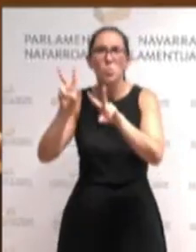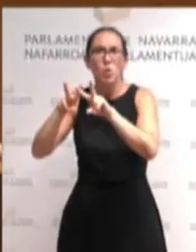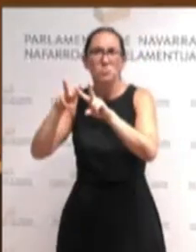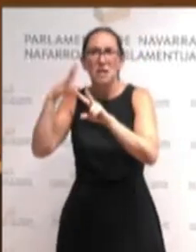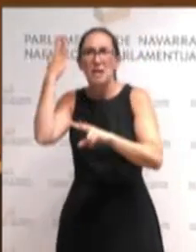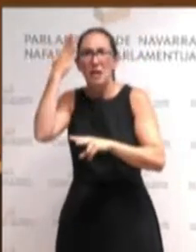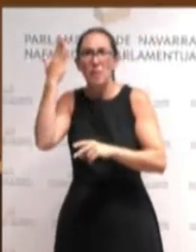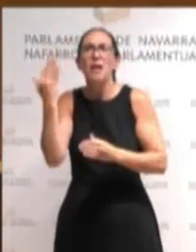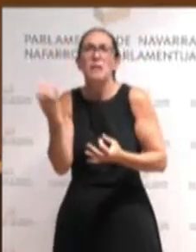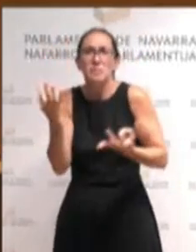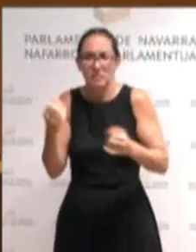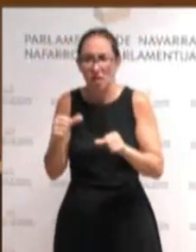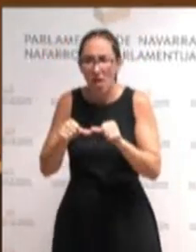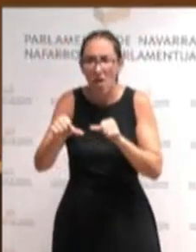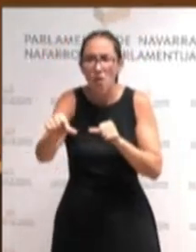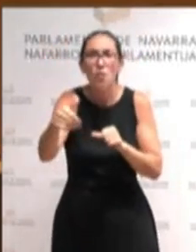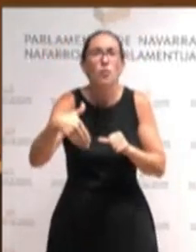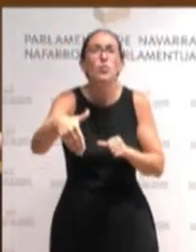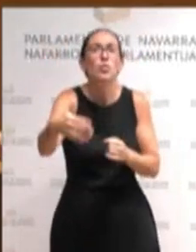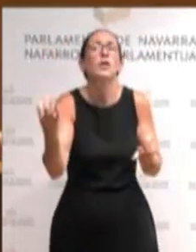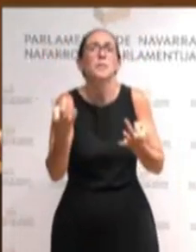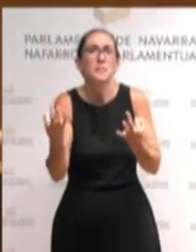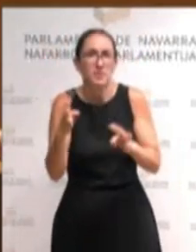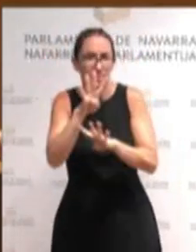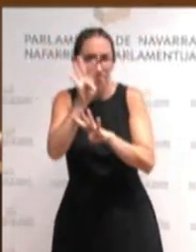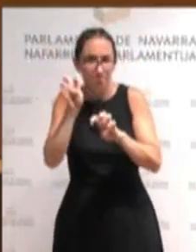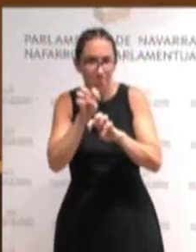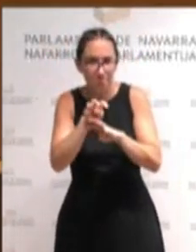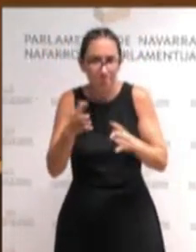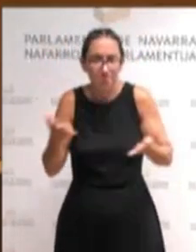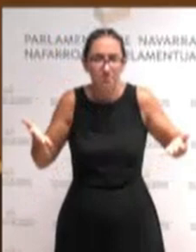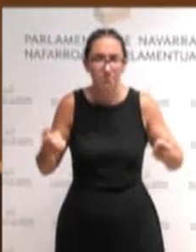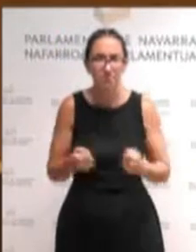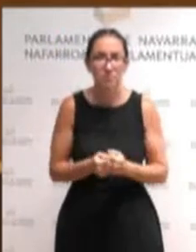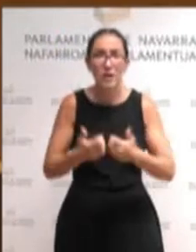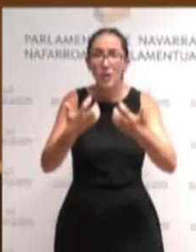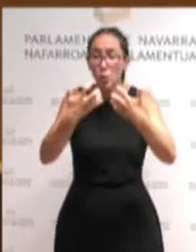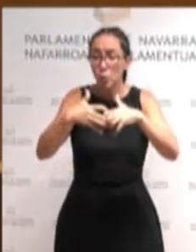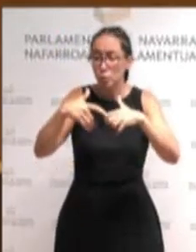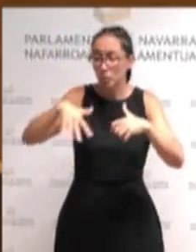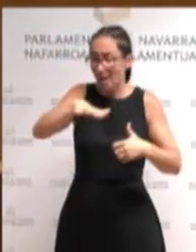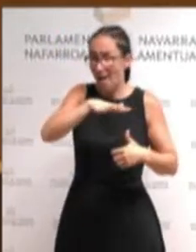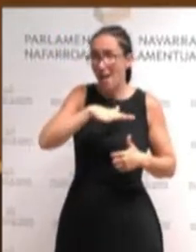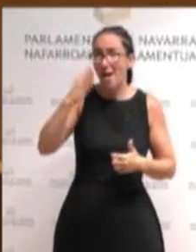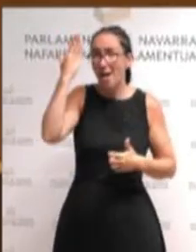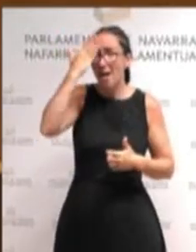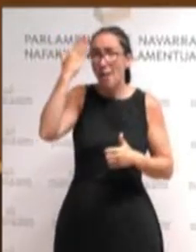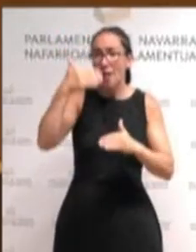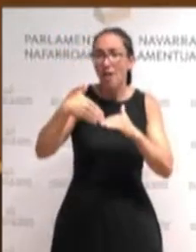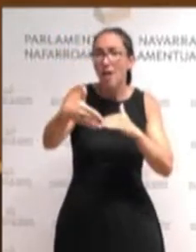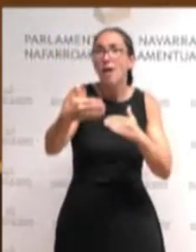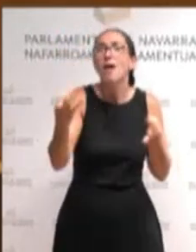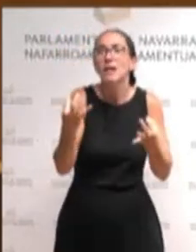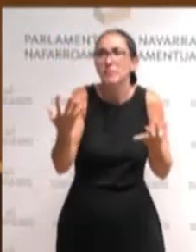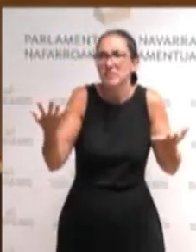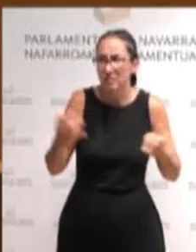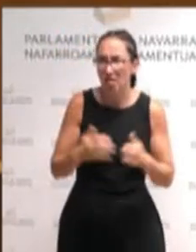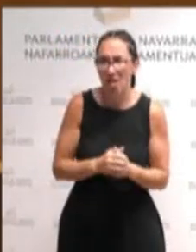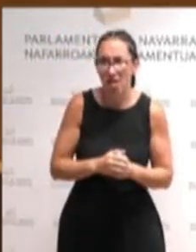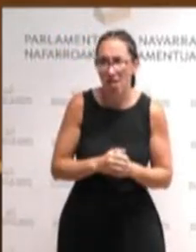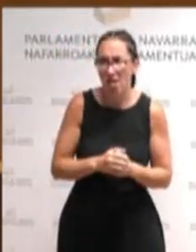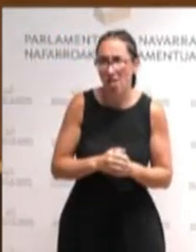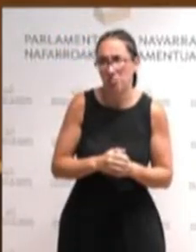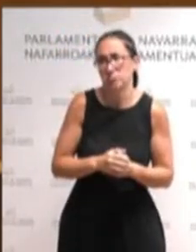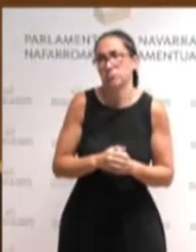pasa con el futuro de la fábrica? ¿qué pasa con el futuro de la industria navarra? Error histórico el que han